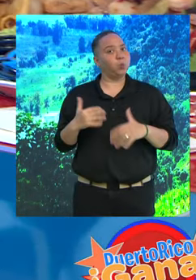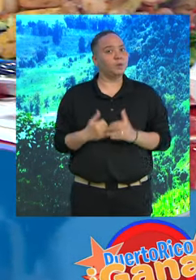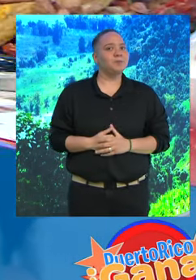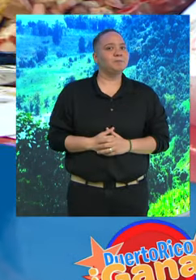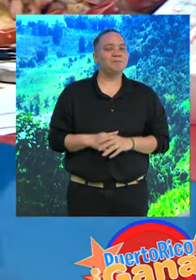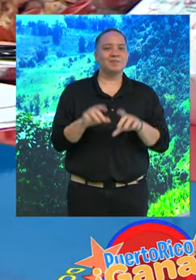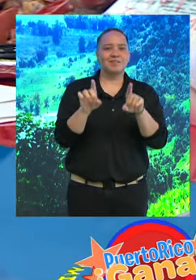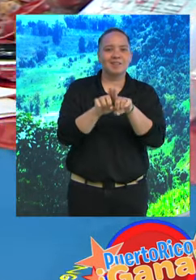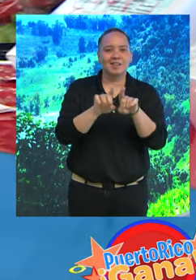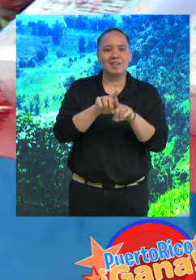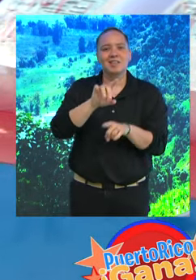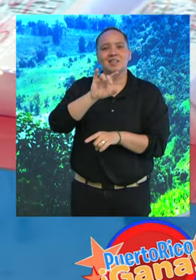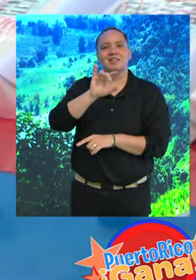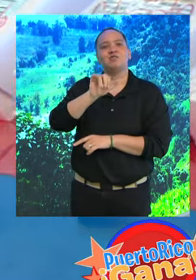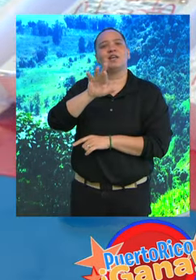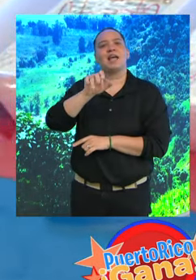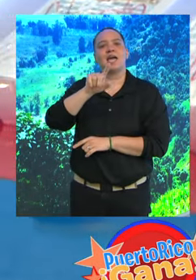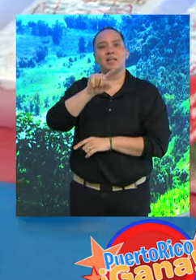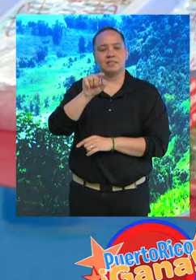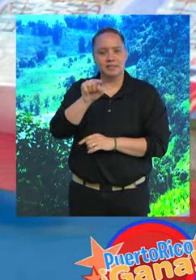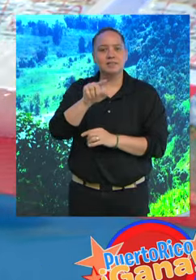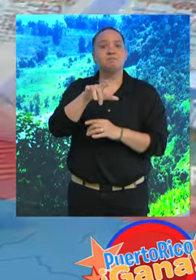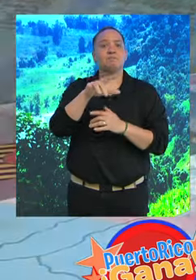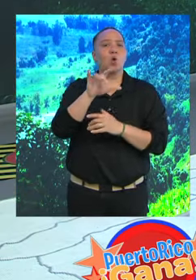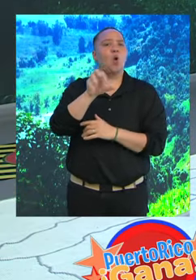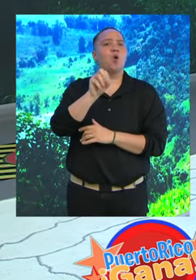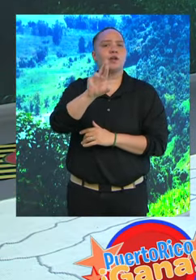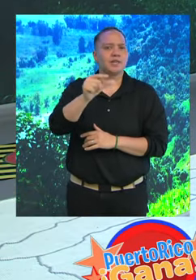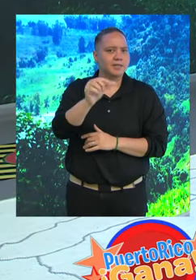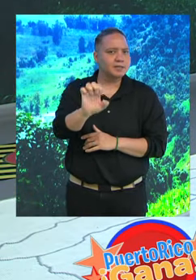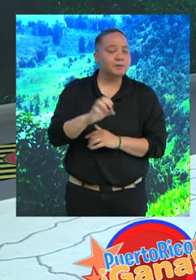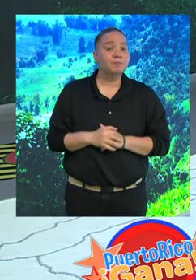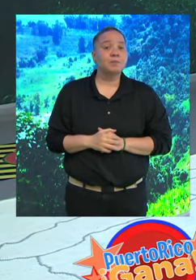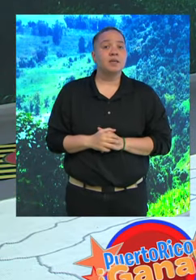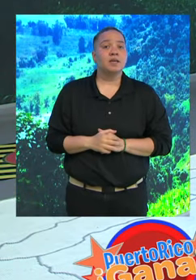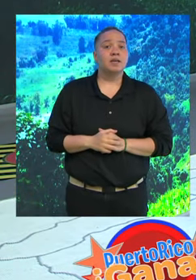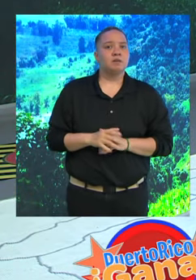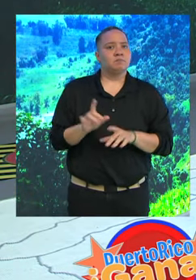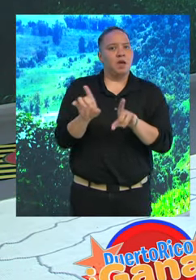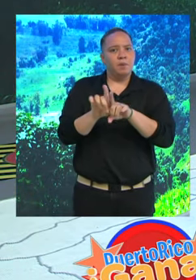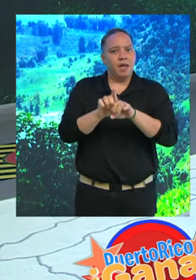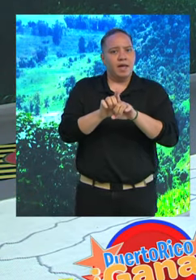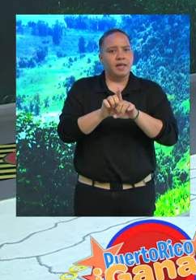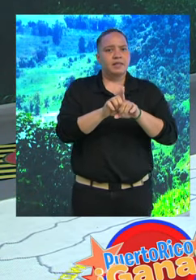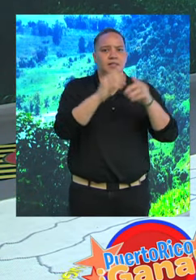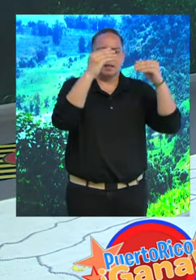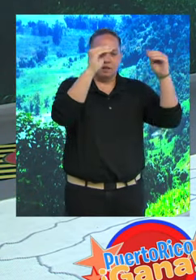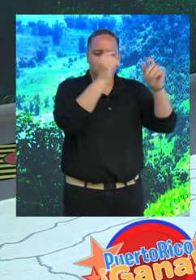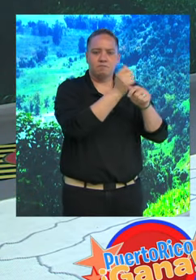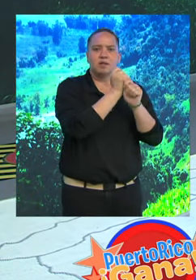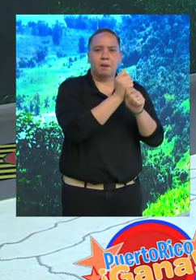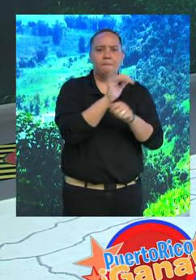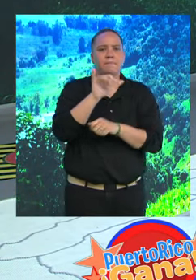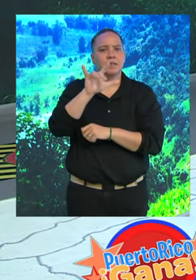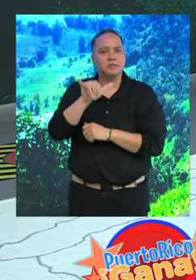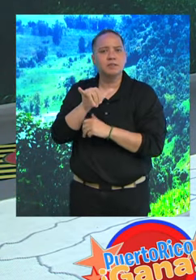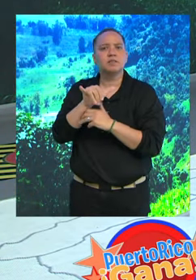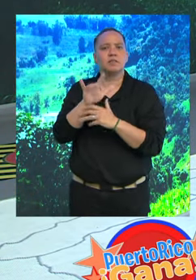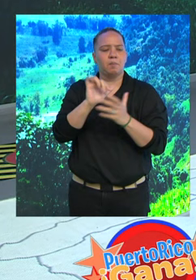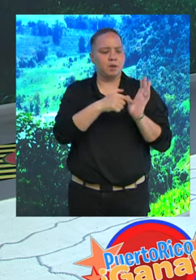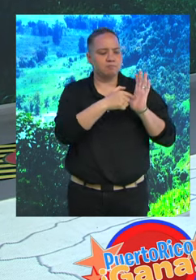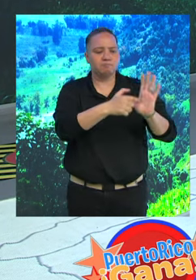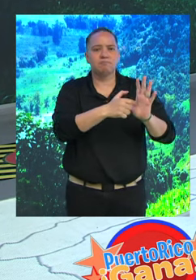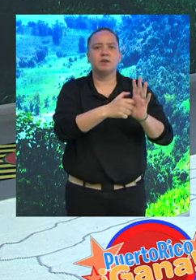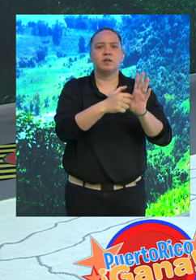También está Girelis ahí en la mesa, Jorge también. Tenemos también de la pescadería Vini, que también dicen presente para el